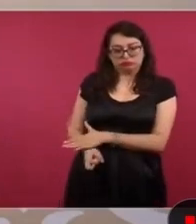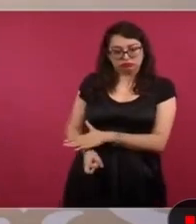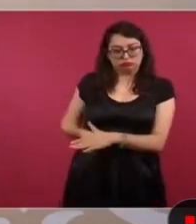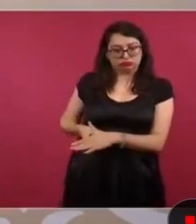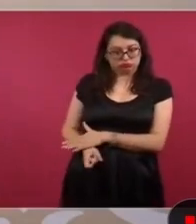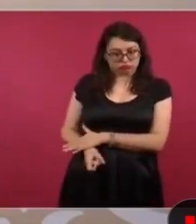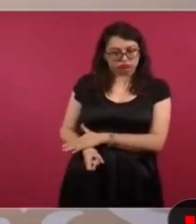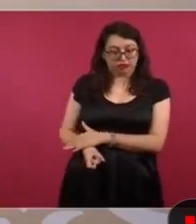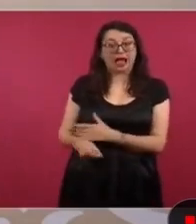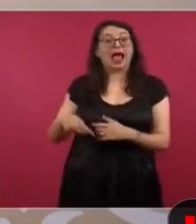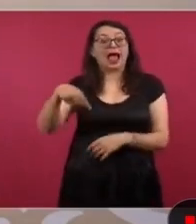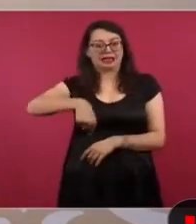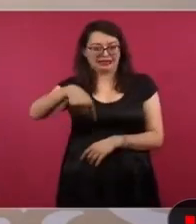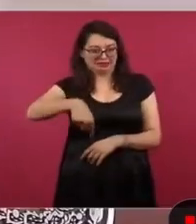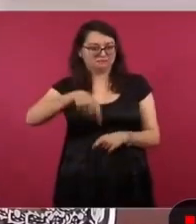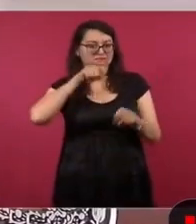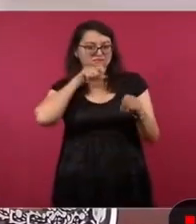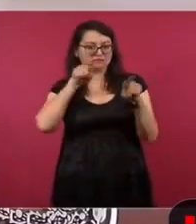licenciado Peña Nieto.